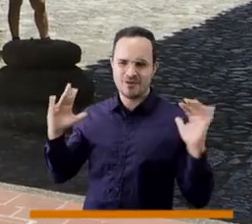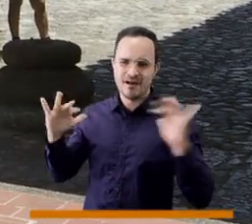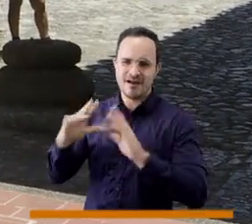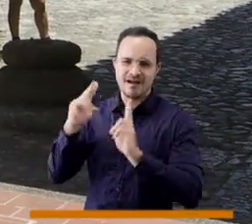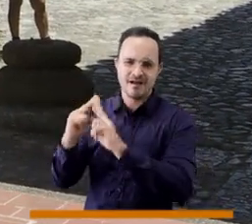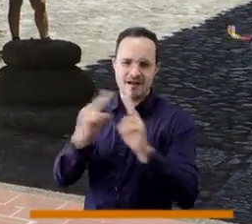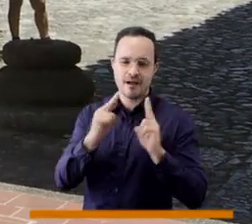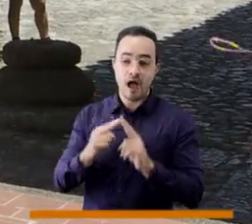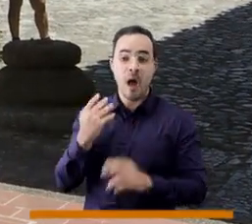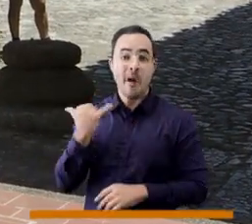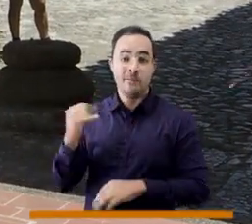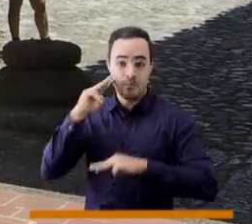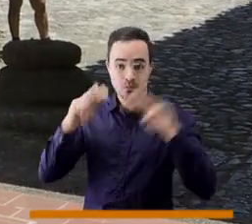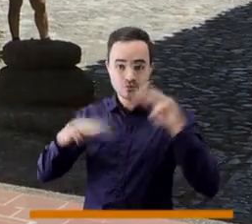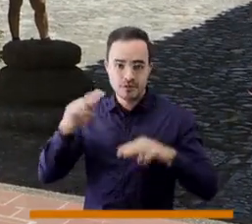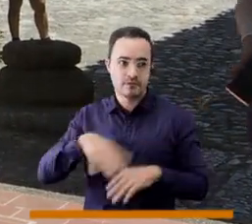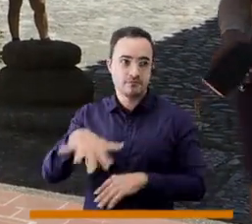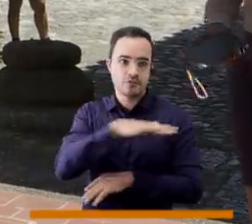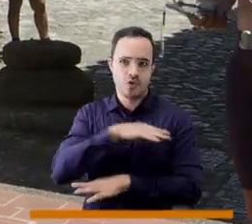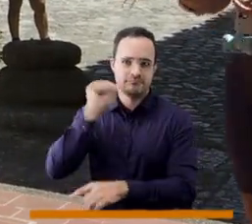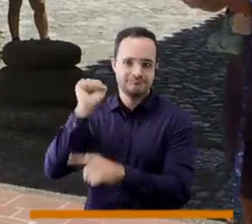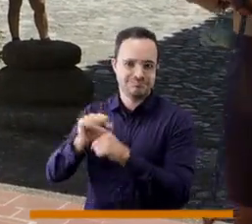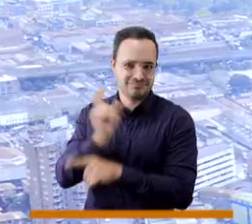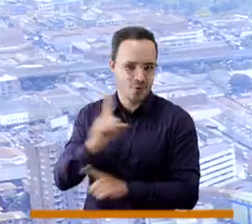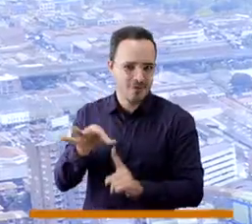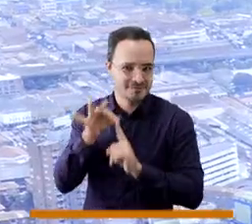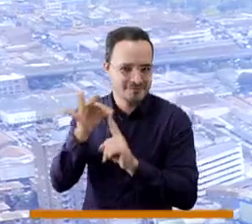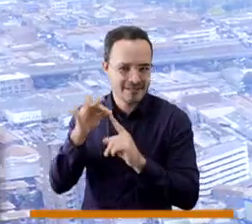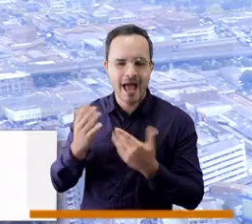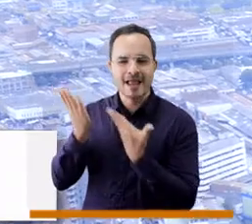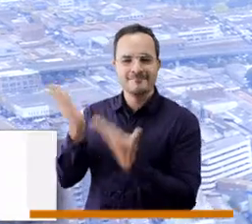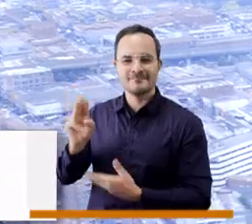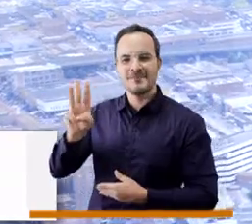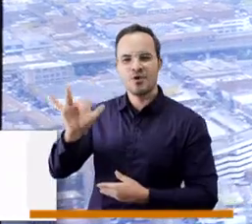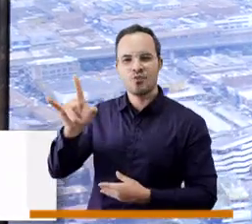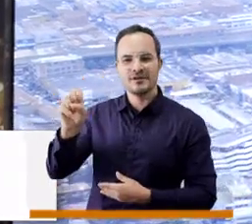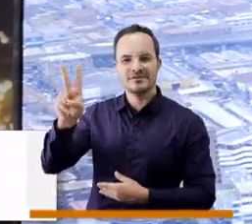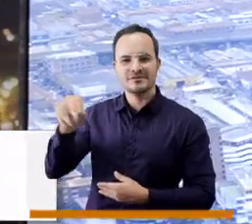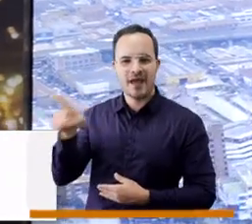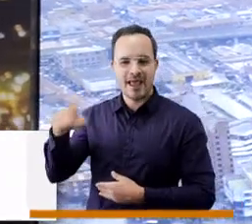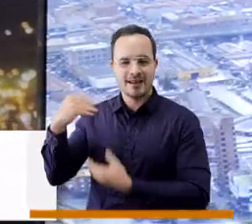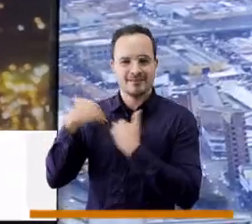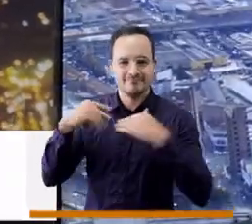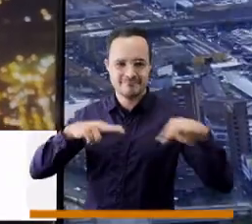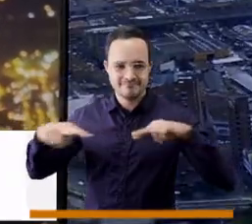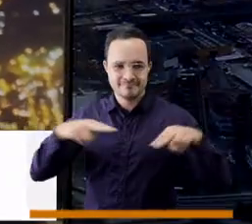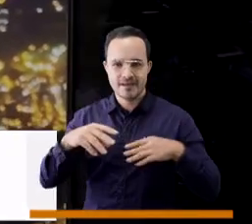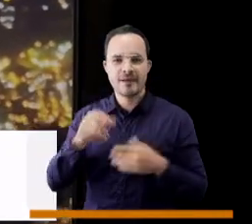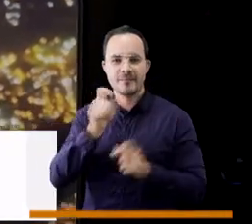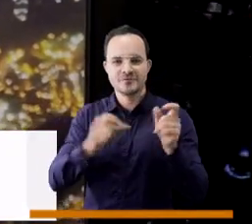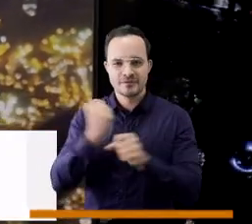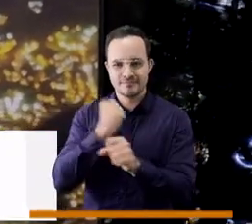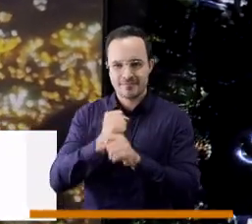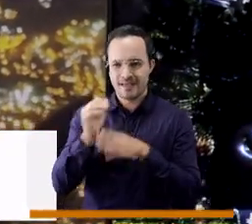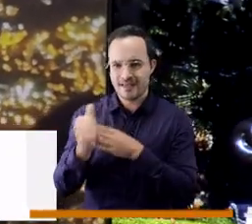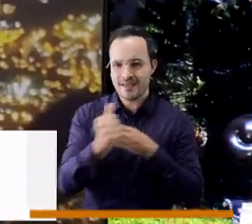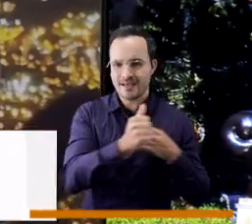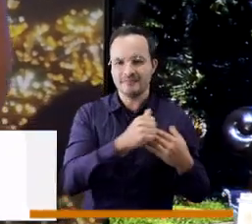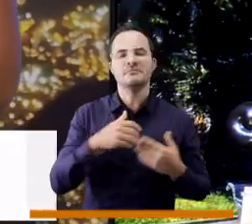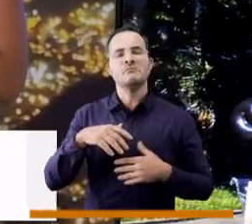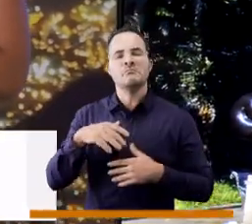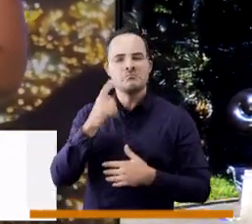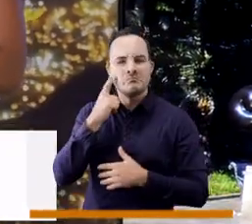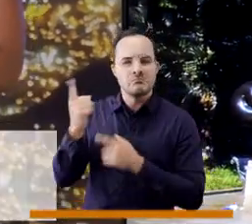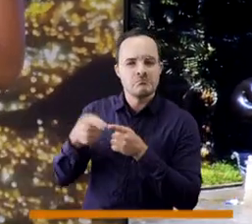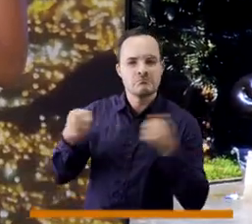podemos encontrar aquí eso no lo va a contar wilson obregón coordinador de guías de acá el museo wilson cuéntenos qué